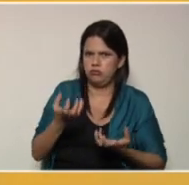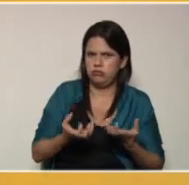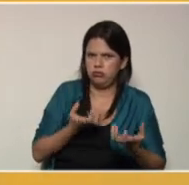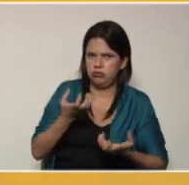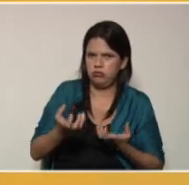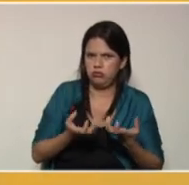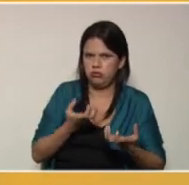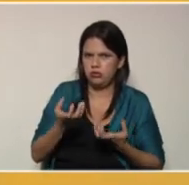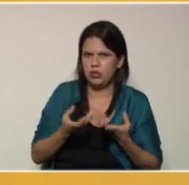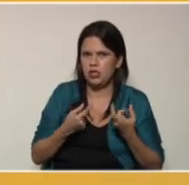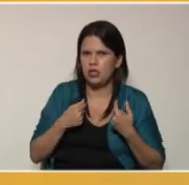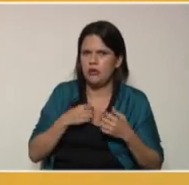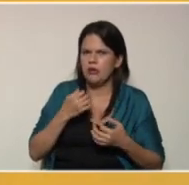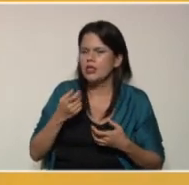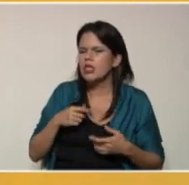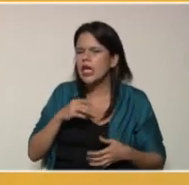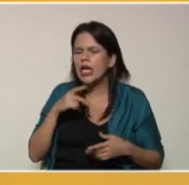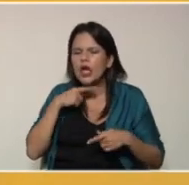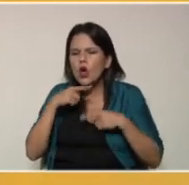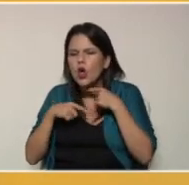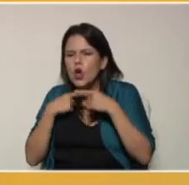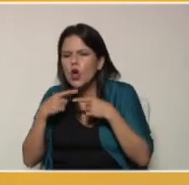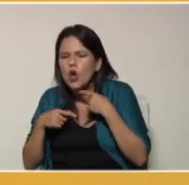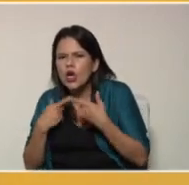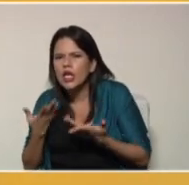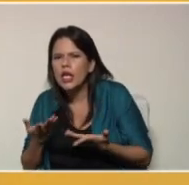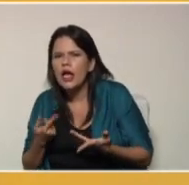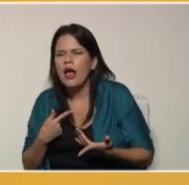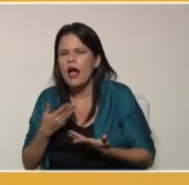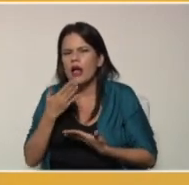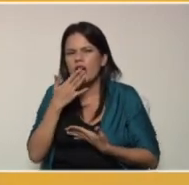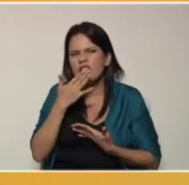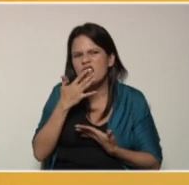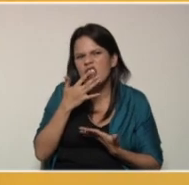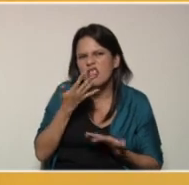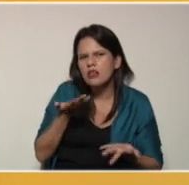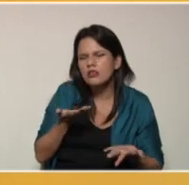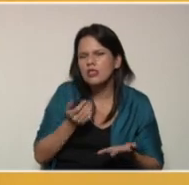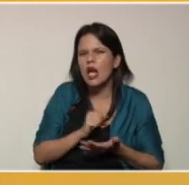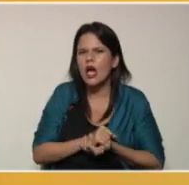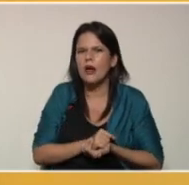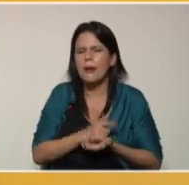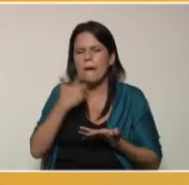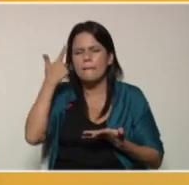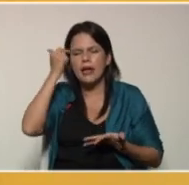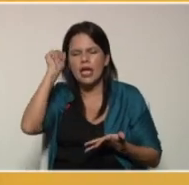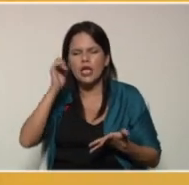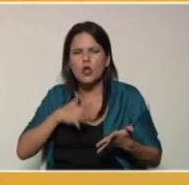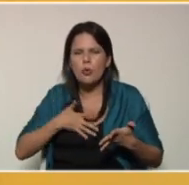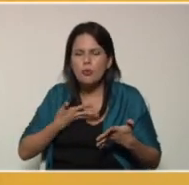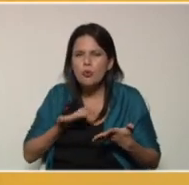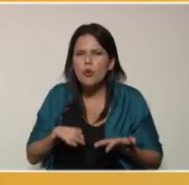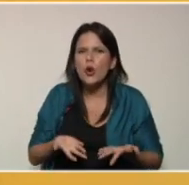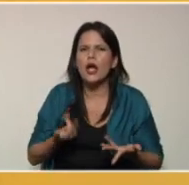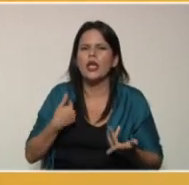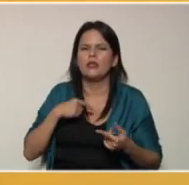interactuar con ellos, de qué color es la fruta, a qué sabe la fruta, para que ellos puedan ir